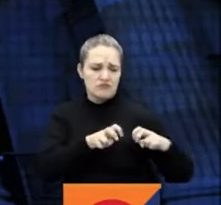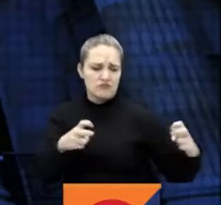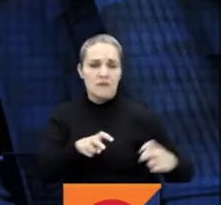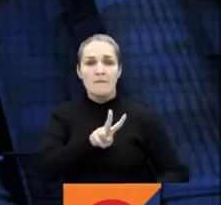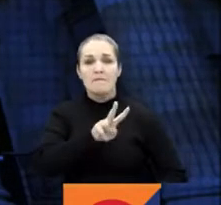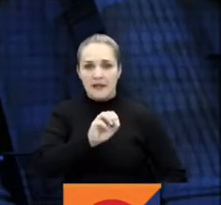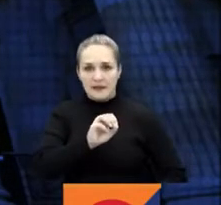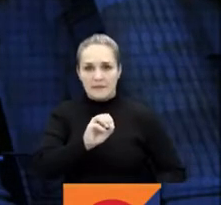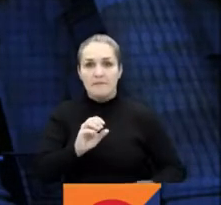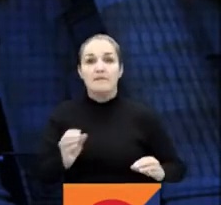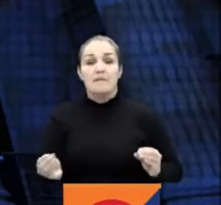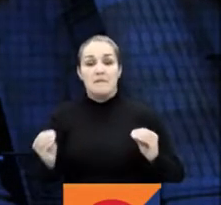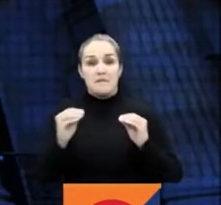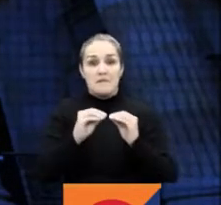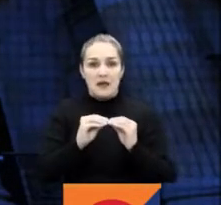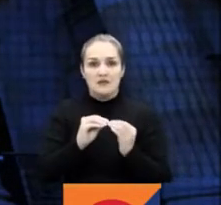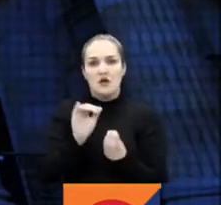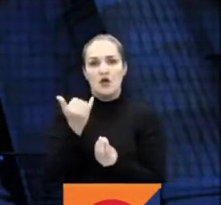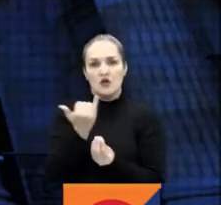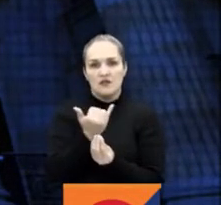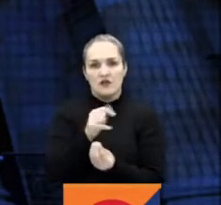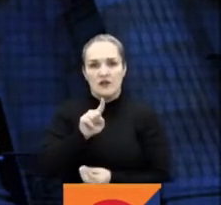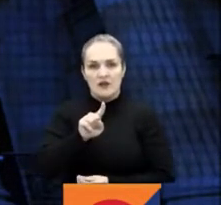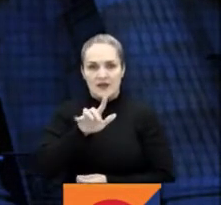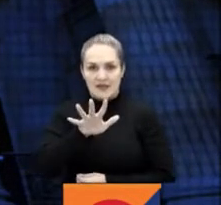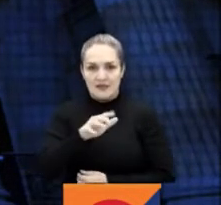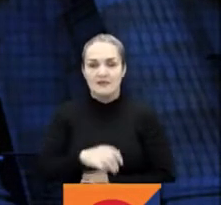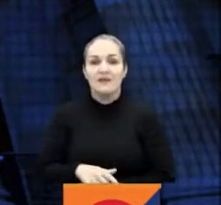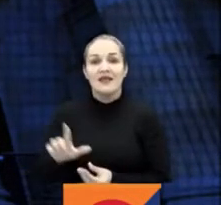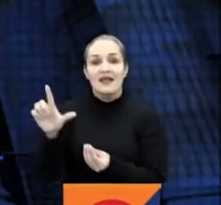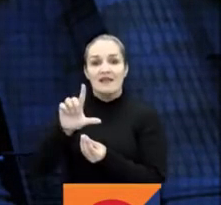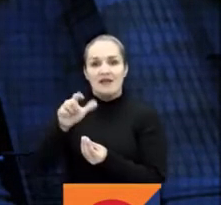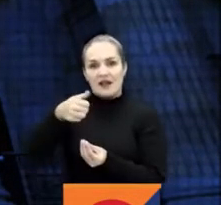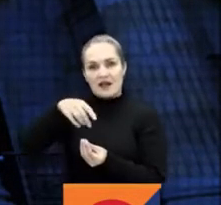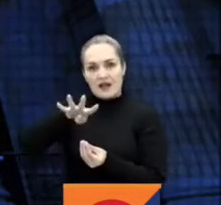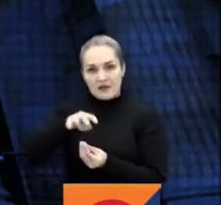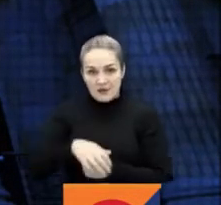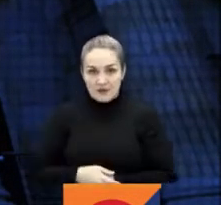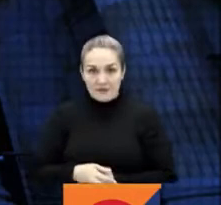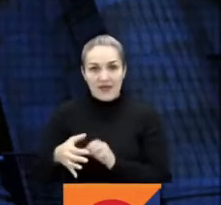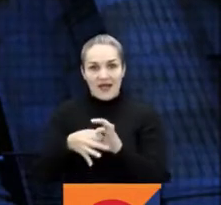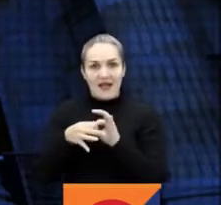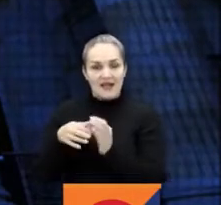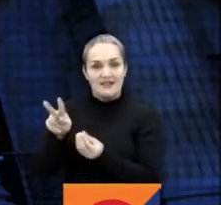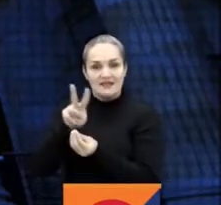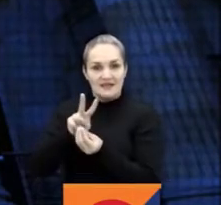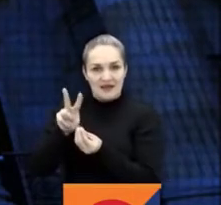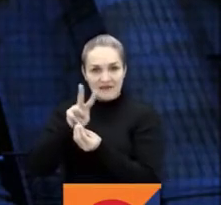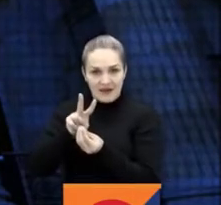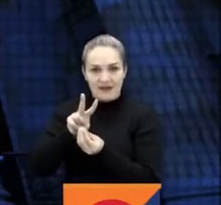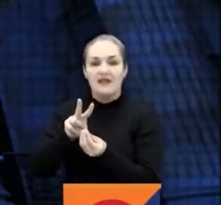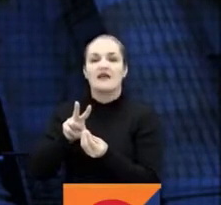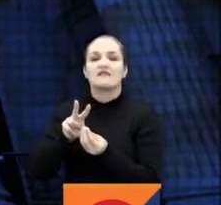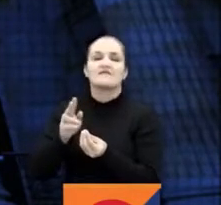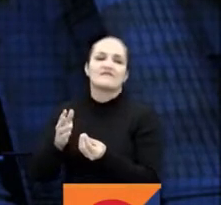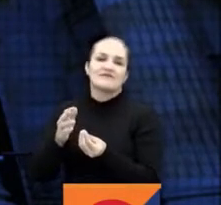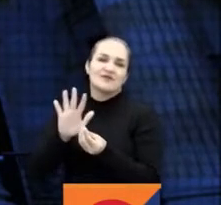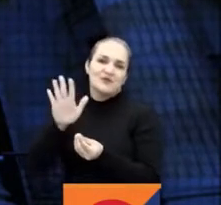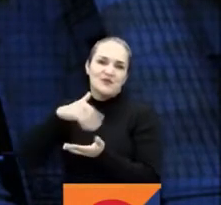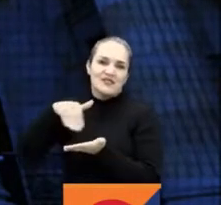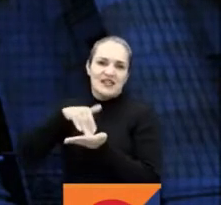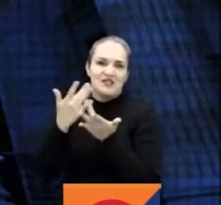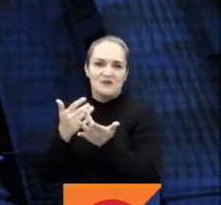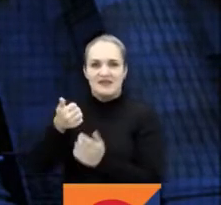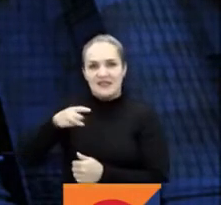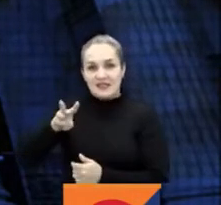seguido del Partido Conservador con 15, Partido Liberal con 14, Coalición Alianza Verde y Centro Esperanza con 13, al igual que el Centro